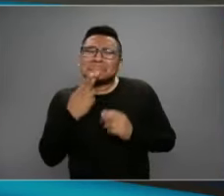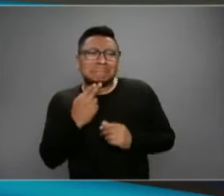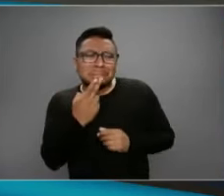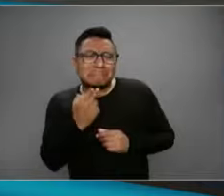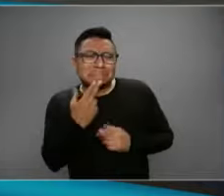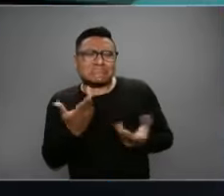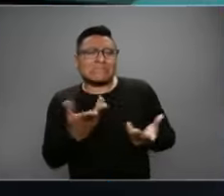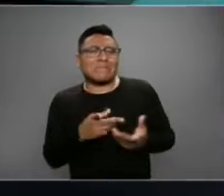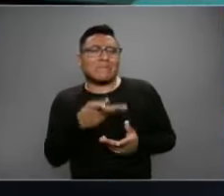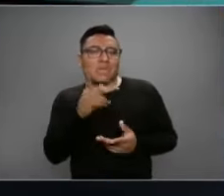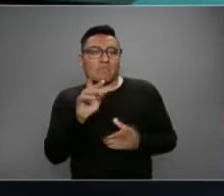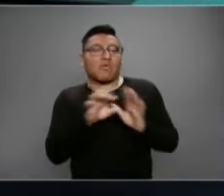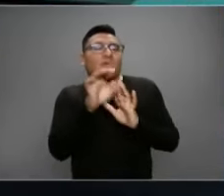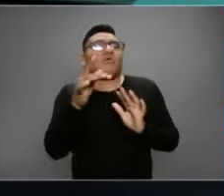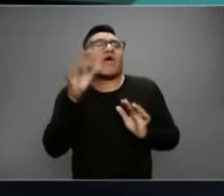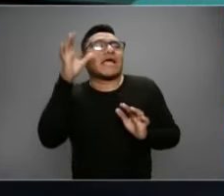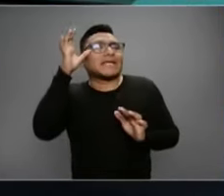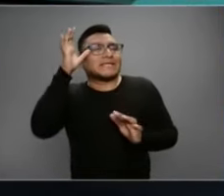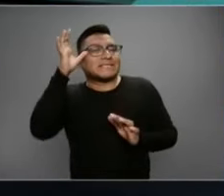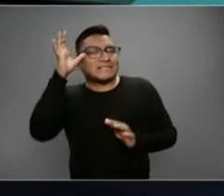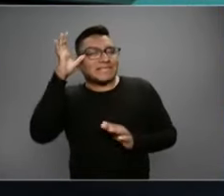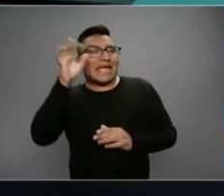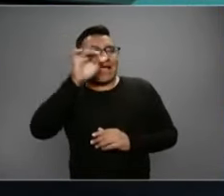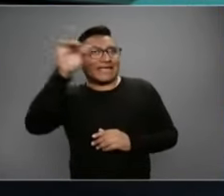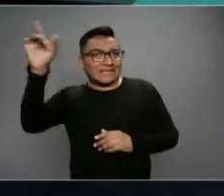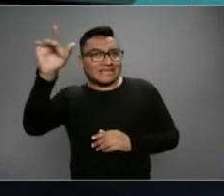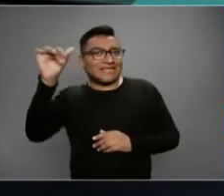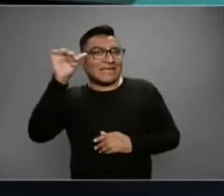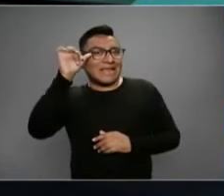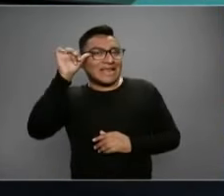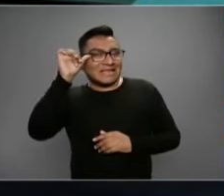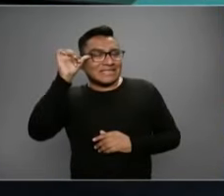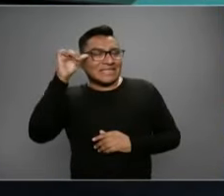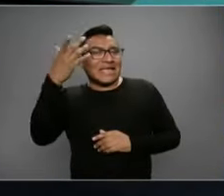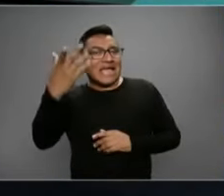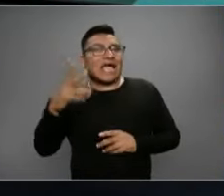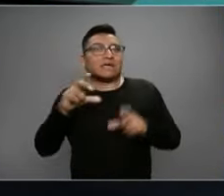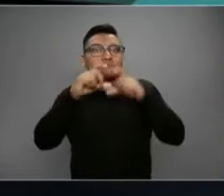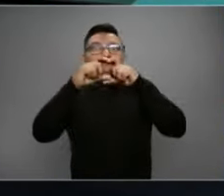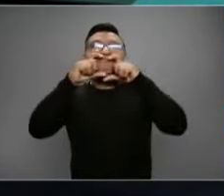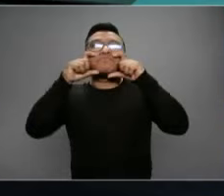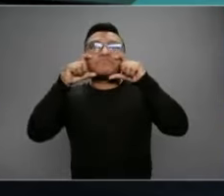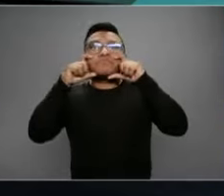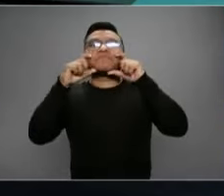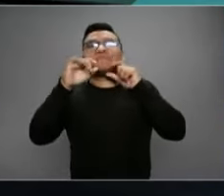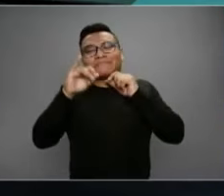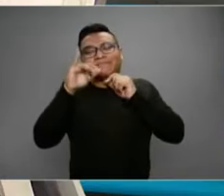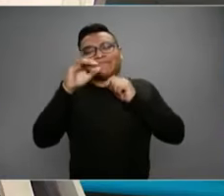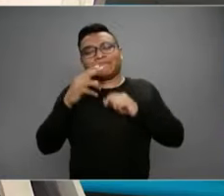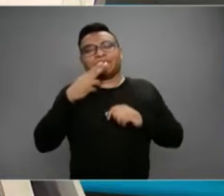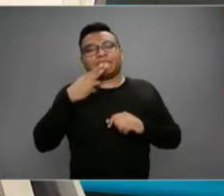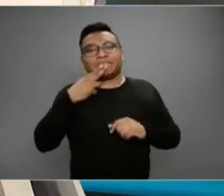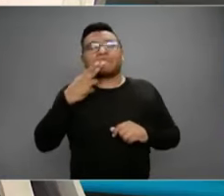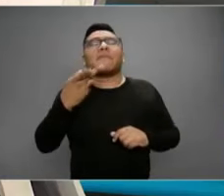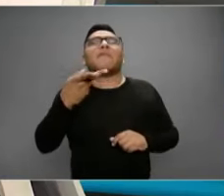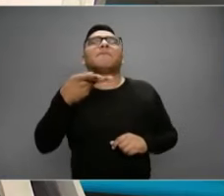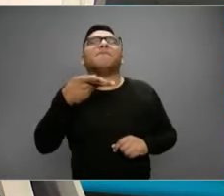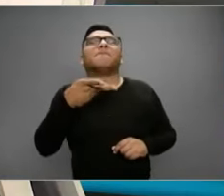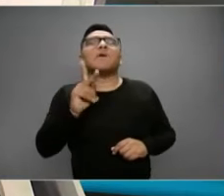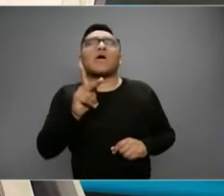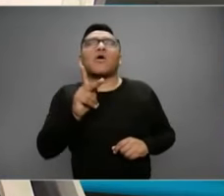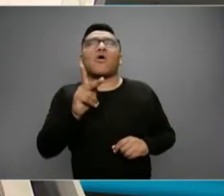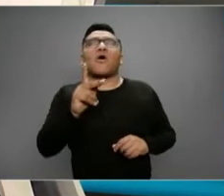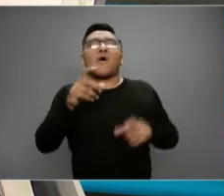Y cuando uno ve imágenes de China, por ejemplo, los asiáticos están muy acostumbrados a usar el cubrebocas. Es correcto. El cubrebocas,